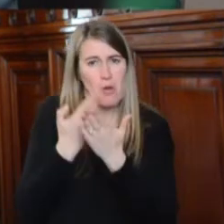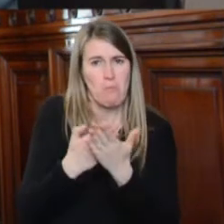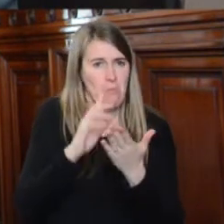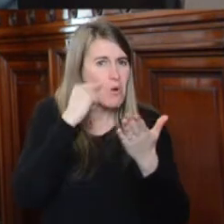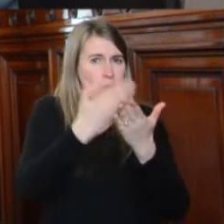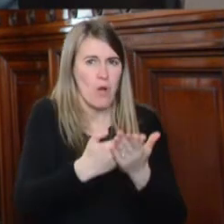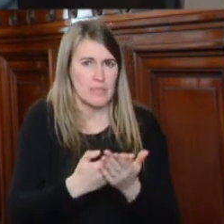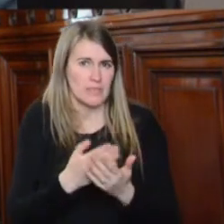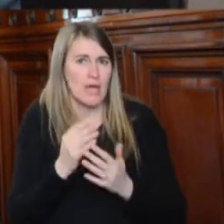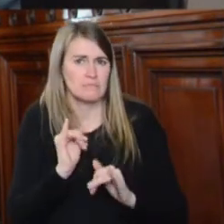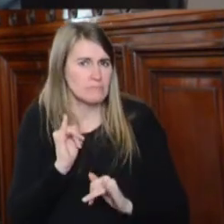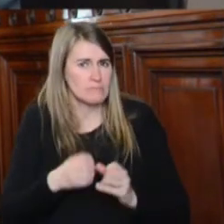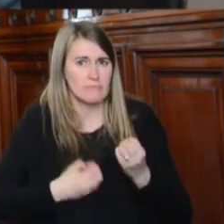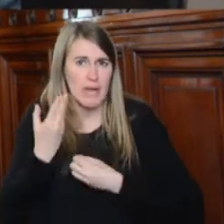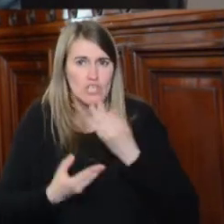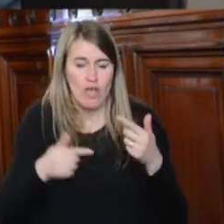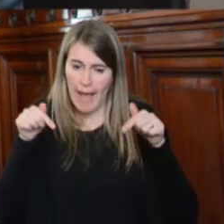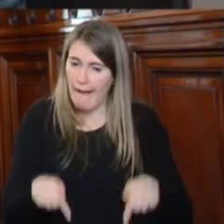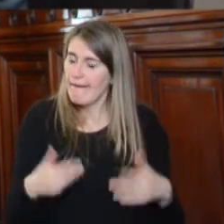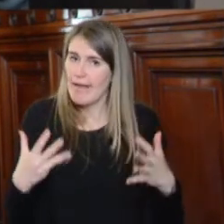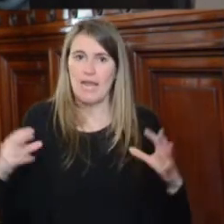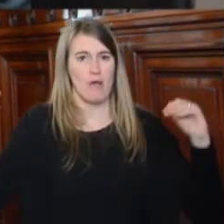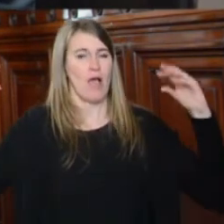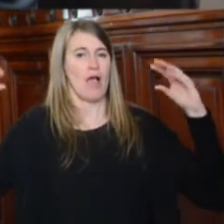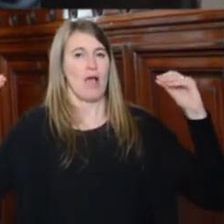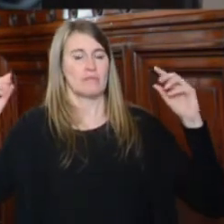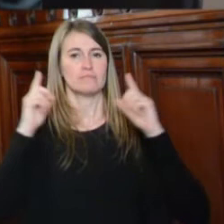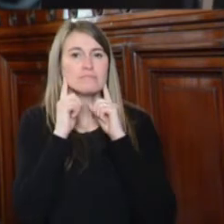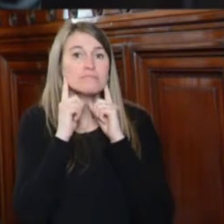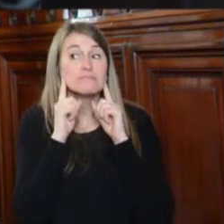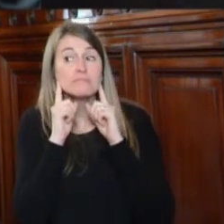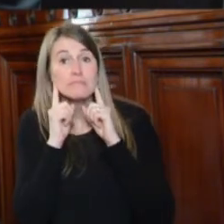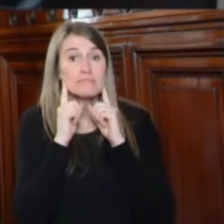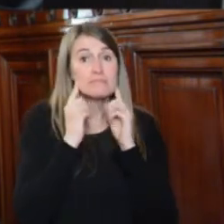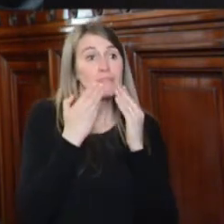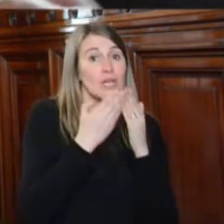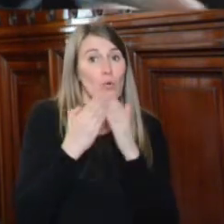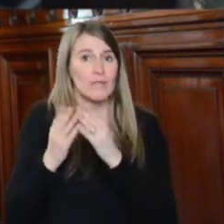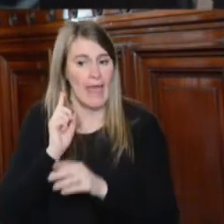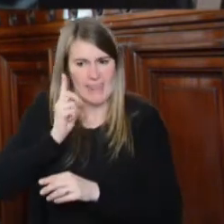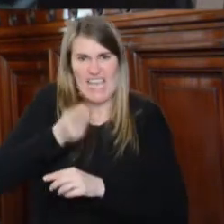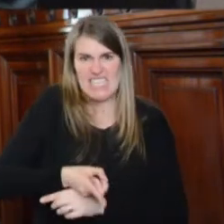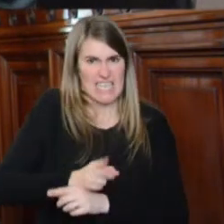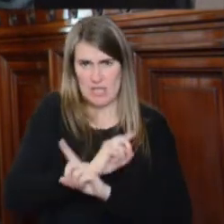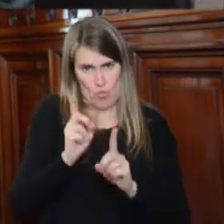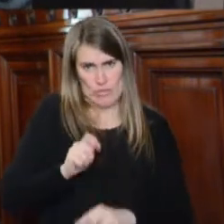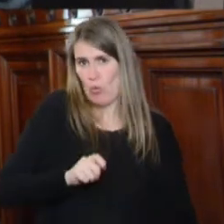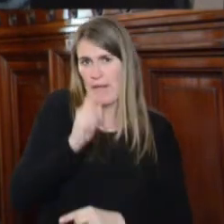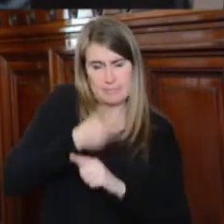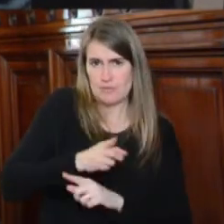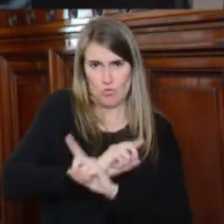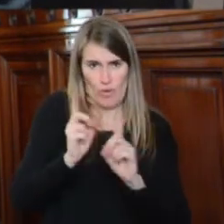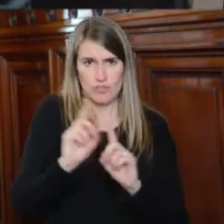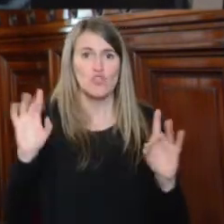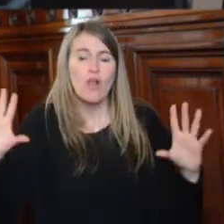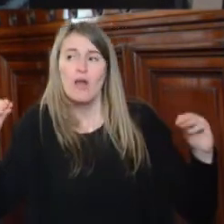Esa es nuestra finalidad. Acá, esencialmente, se escucha y se pregunta, no se decide. Les agradecemos mucho